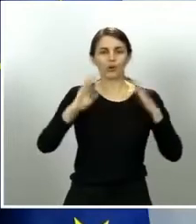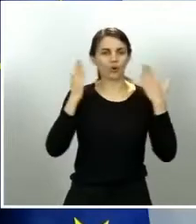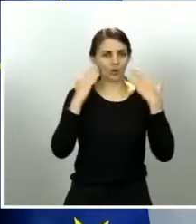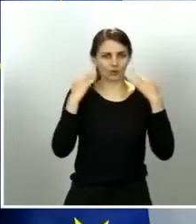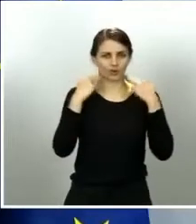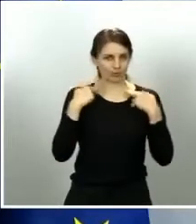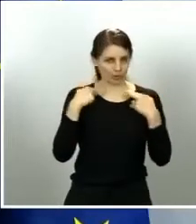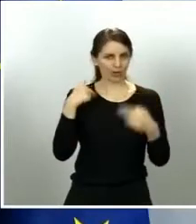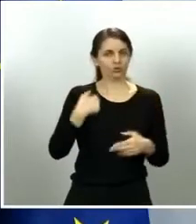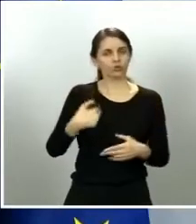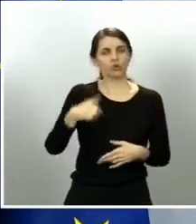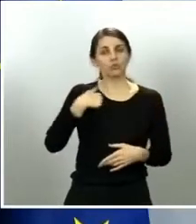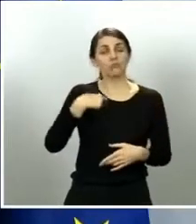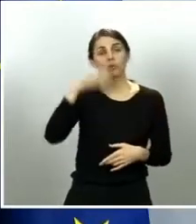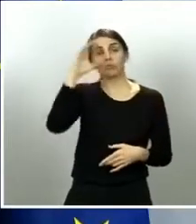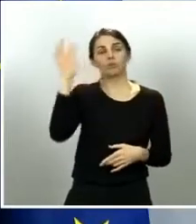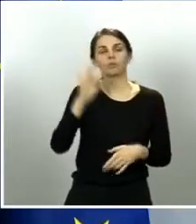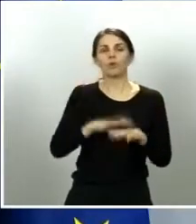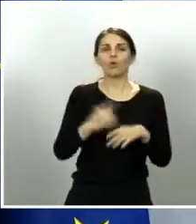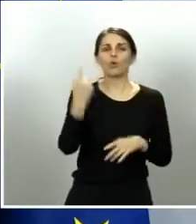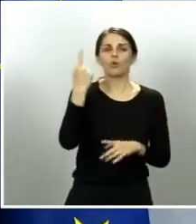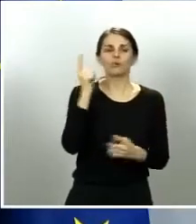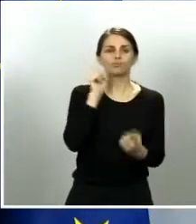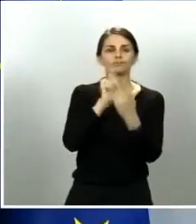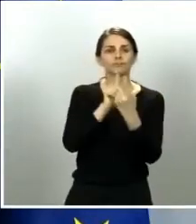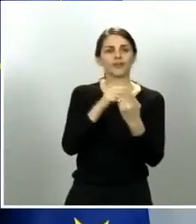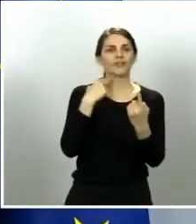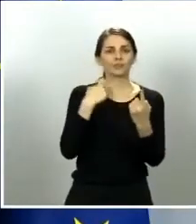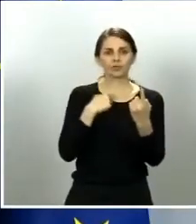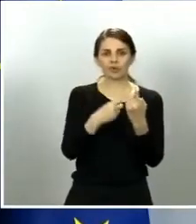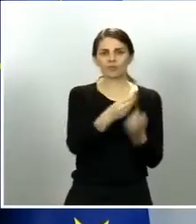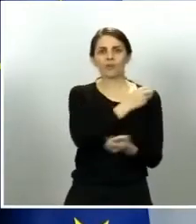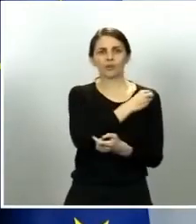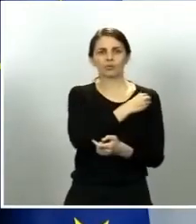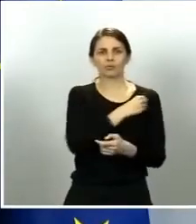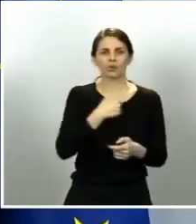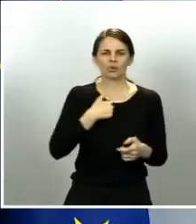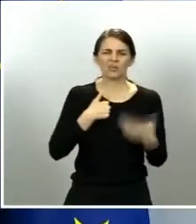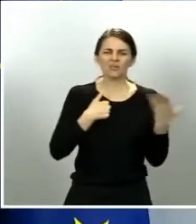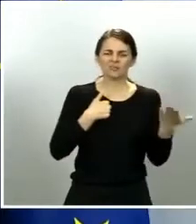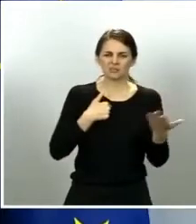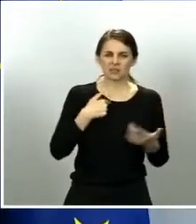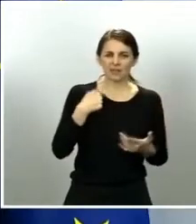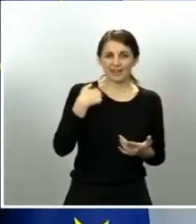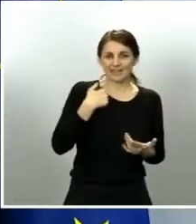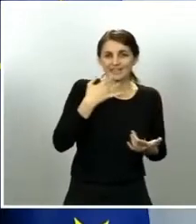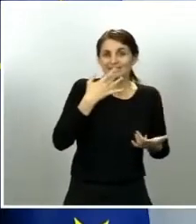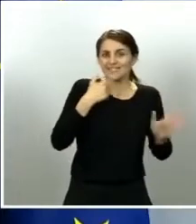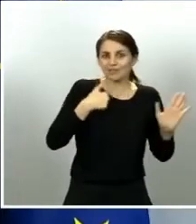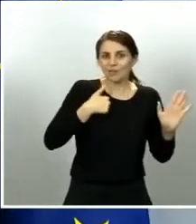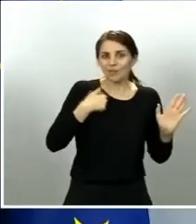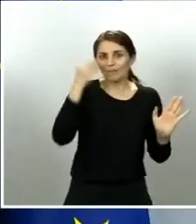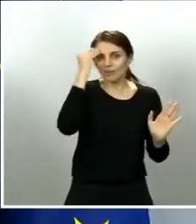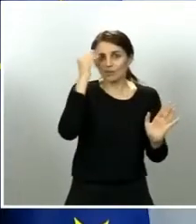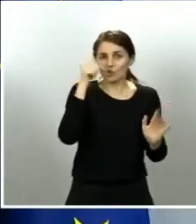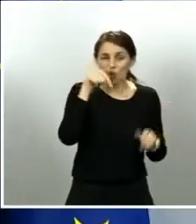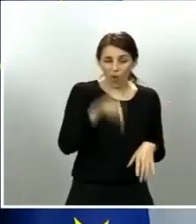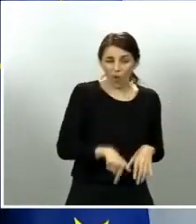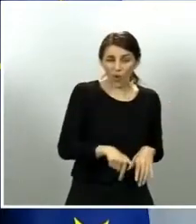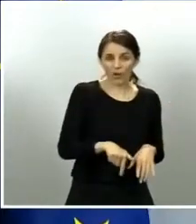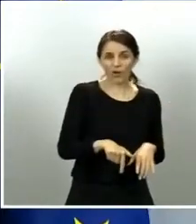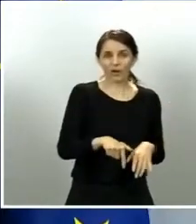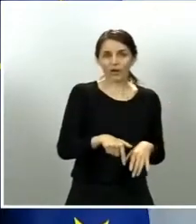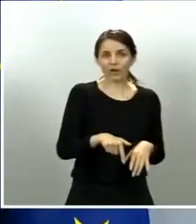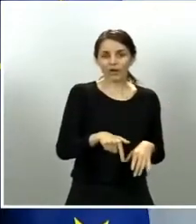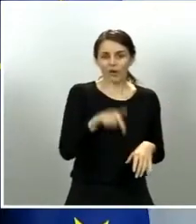Gobierno me preguntaba si no consideraba desproporcionado el que al día de hoy hubiera 800.000 denuncias